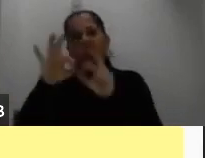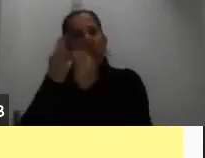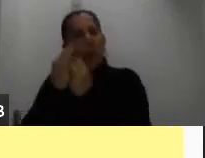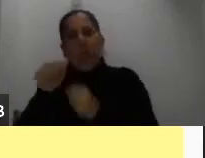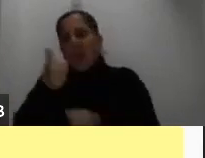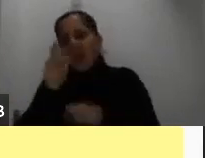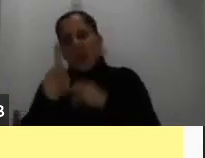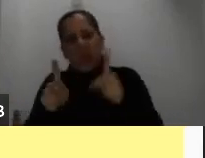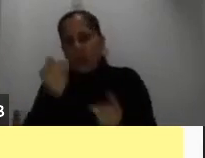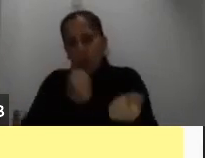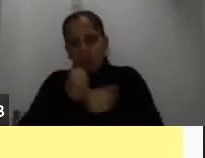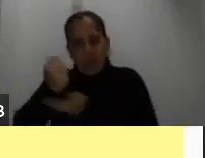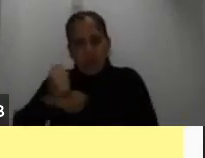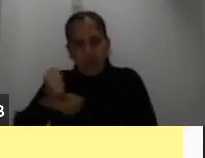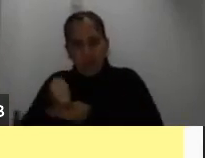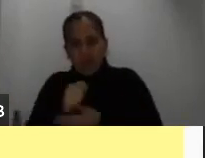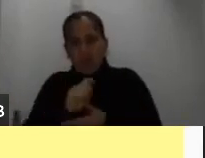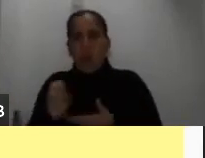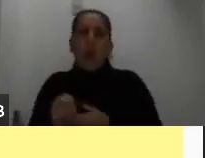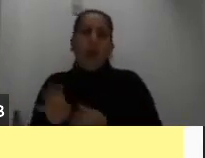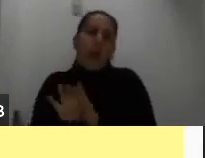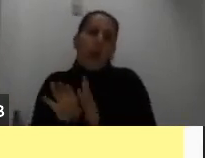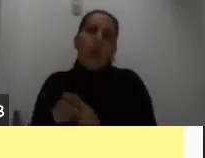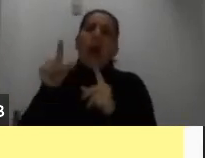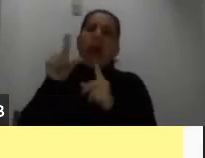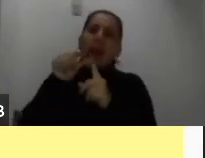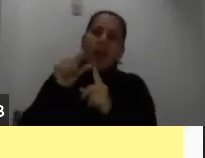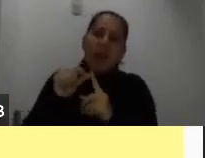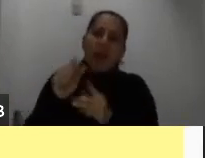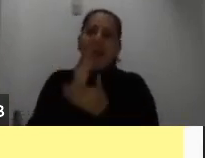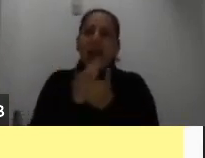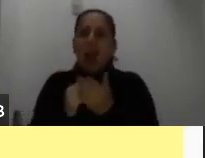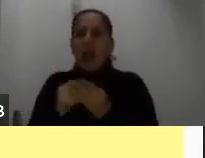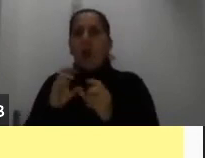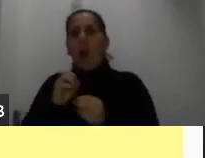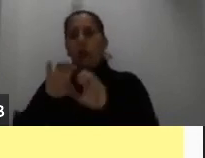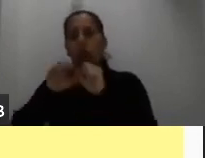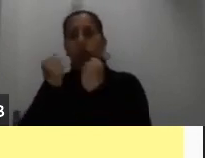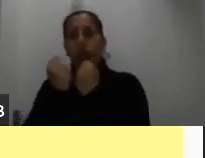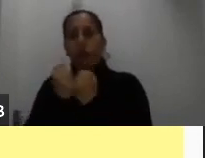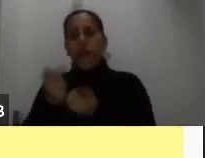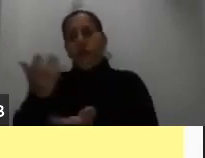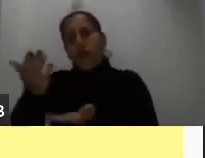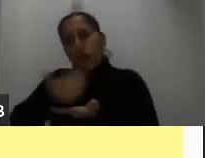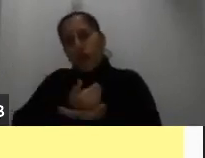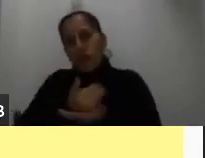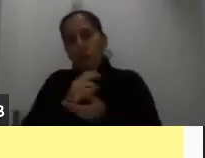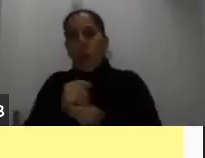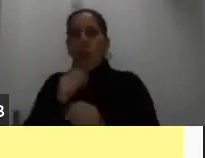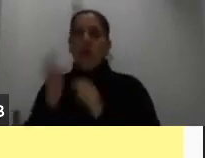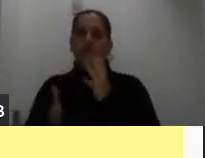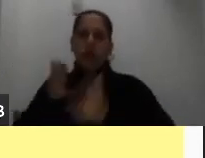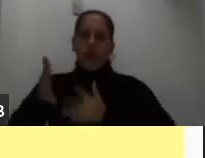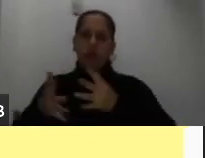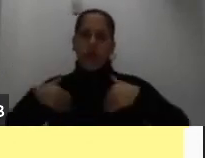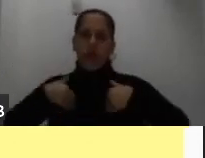instituciones, intereses, alquileres, sociedades mercantiles, crianza de animales y otros.